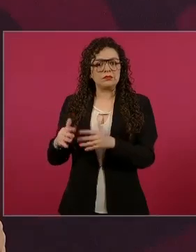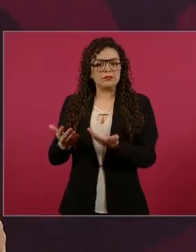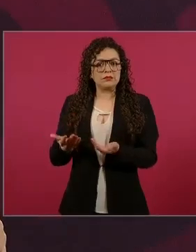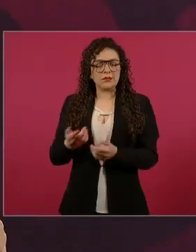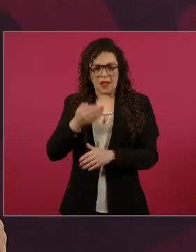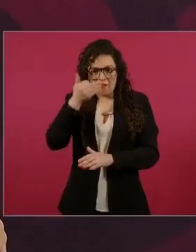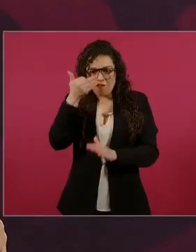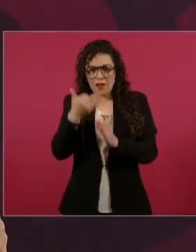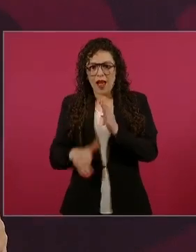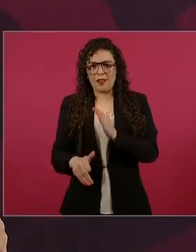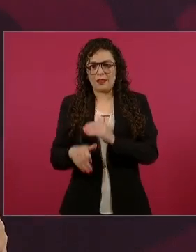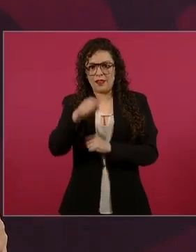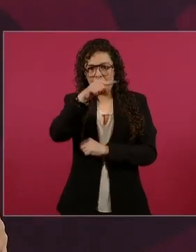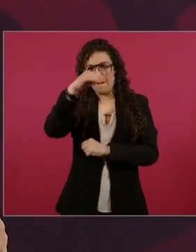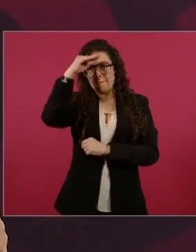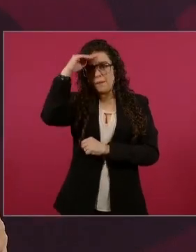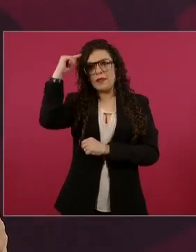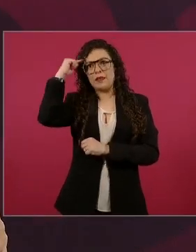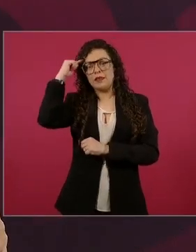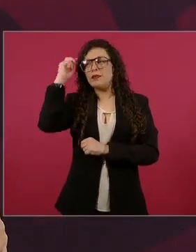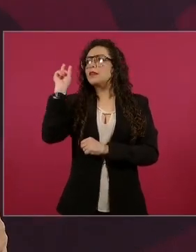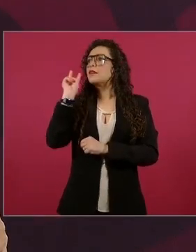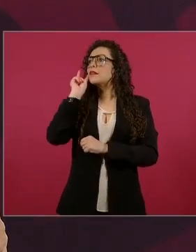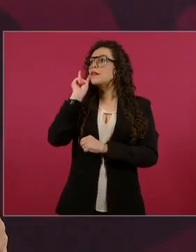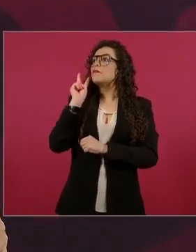ni somos